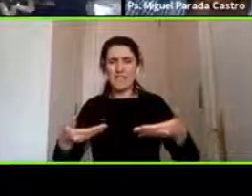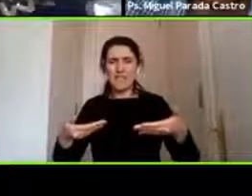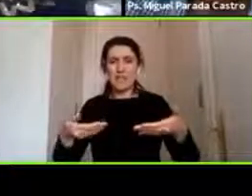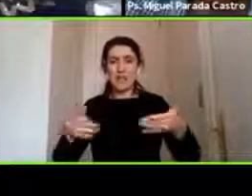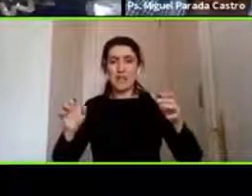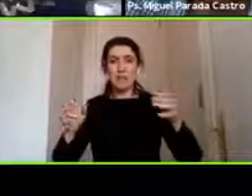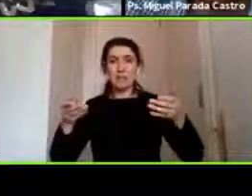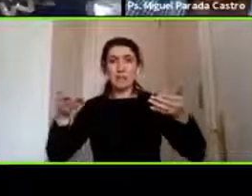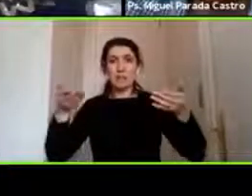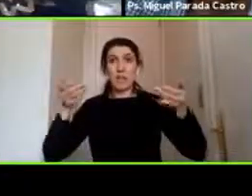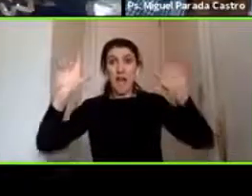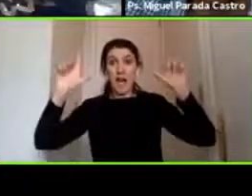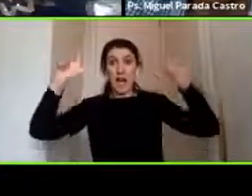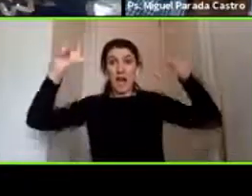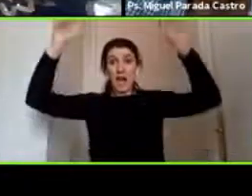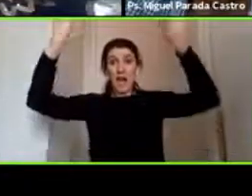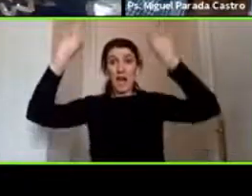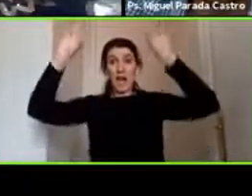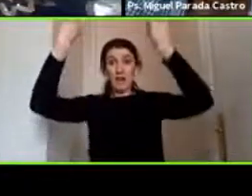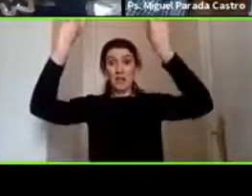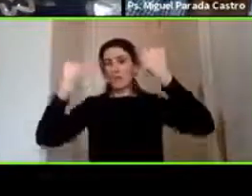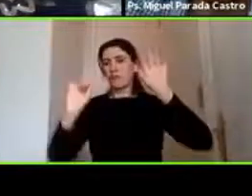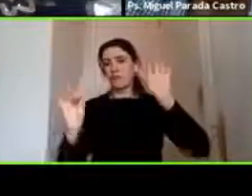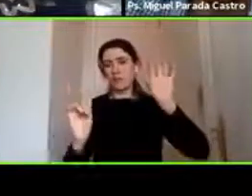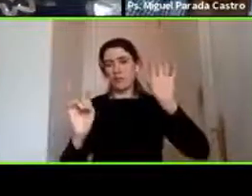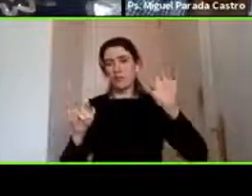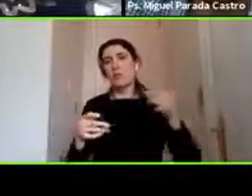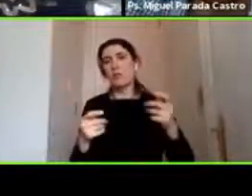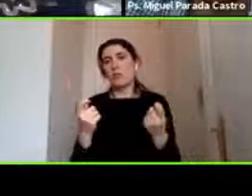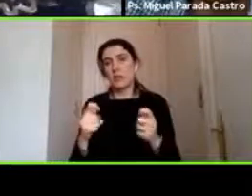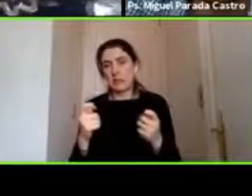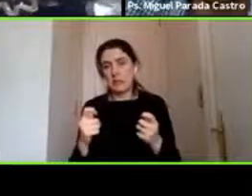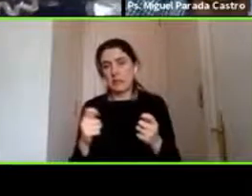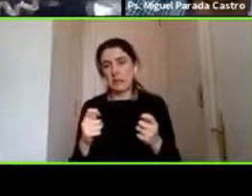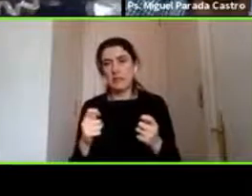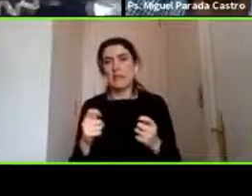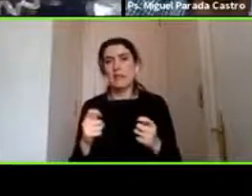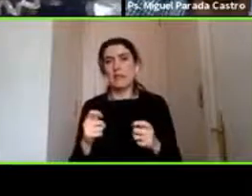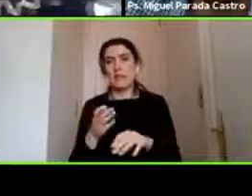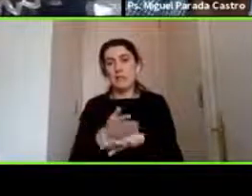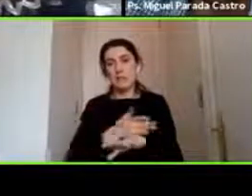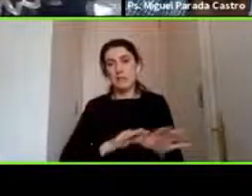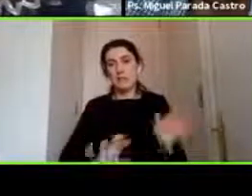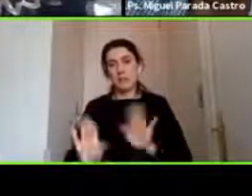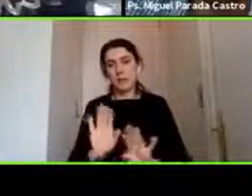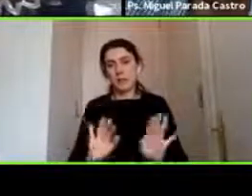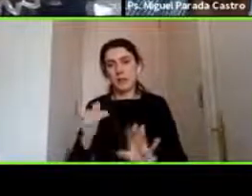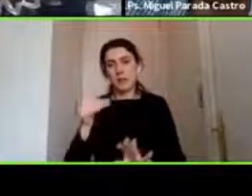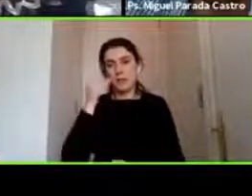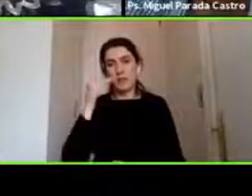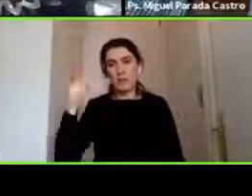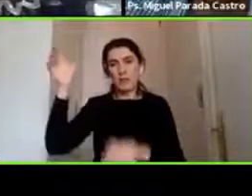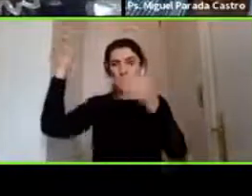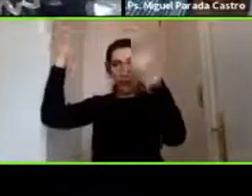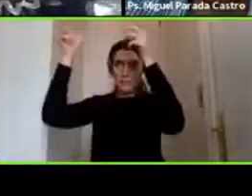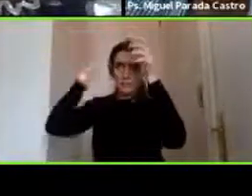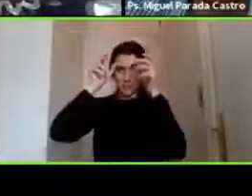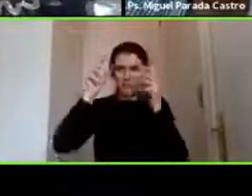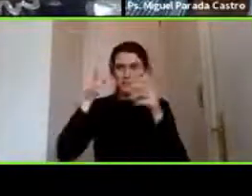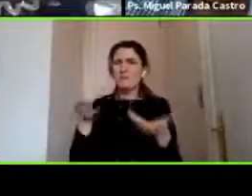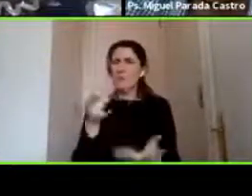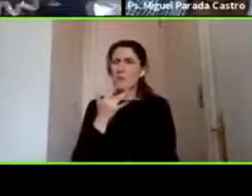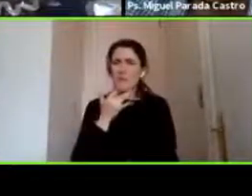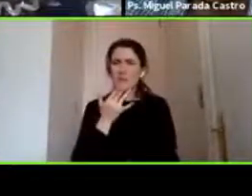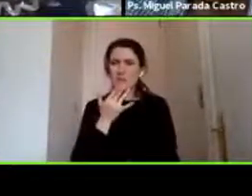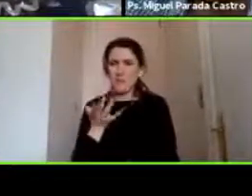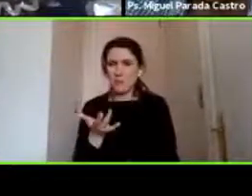evitar o prevenir o disminuir el riesgo de caída frente a nuestro hijo etcétera que son cosas como súper simples en el fondo